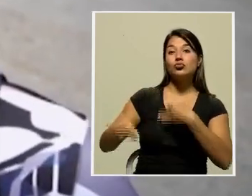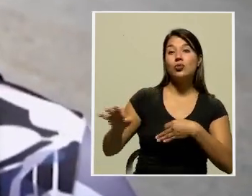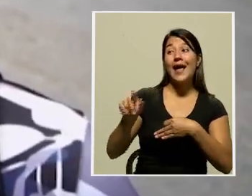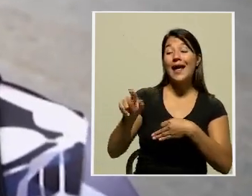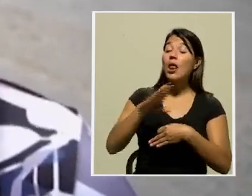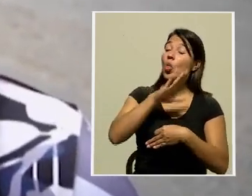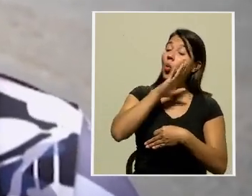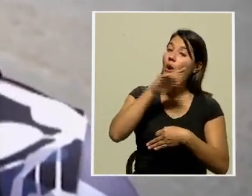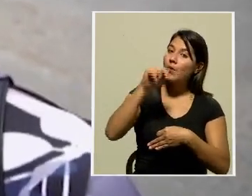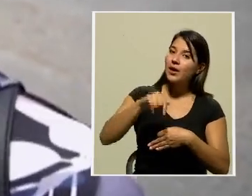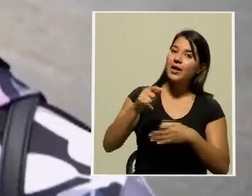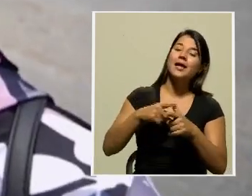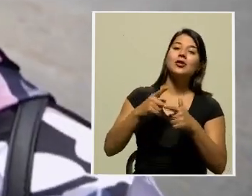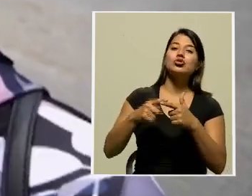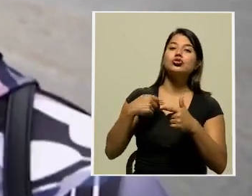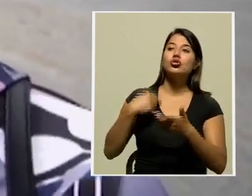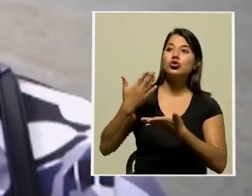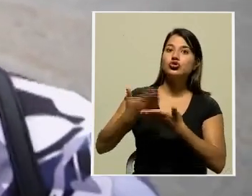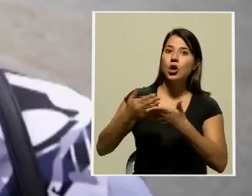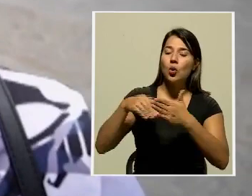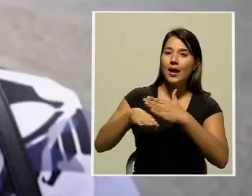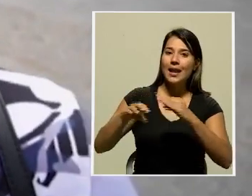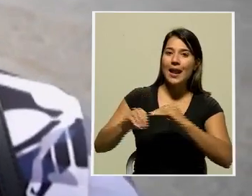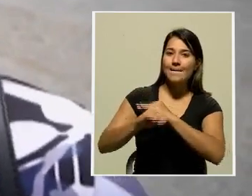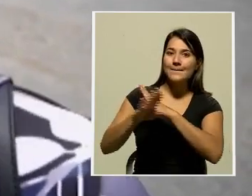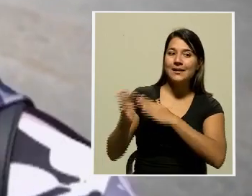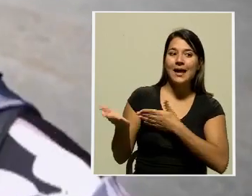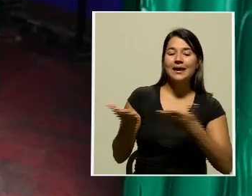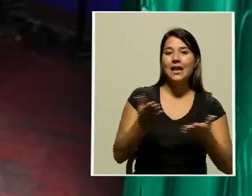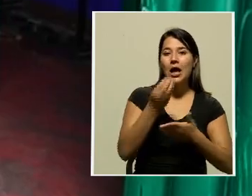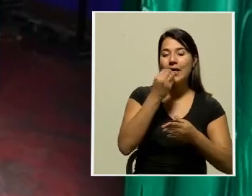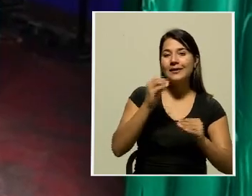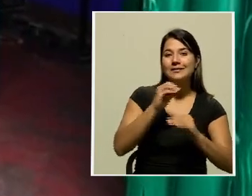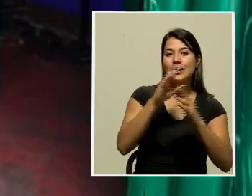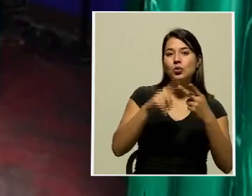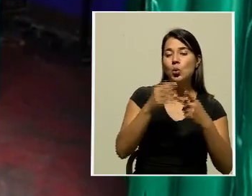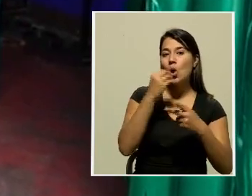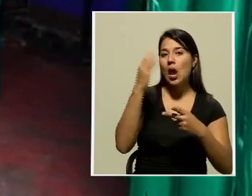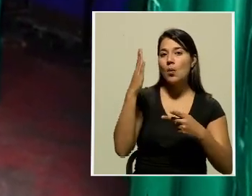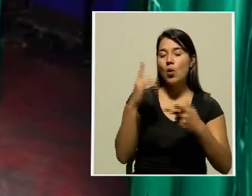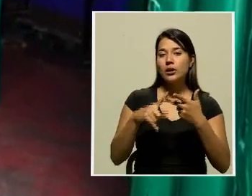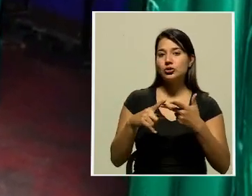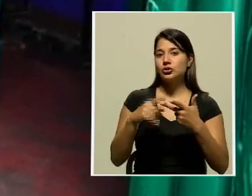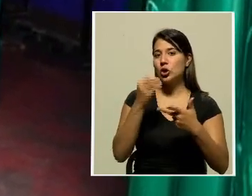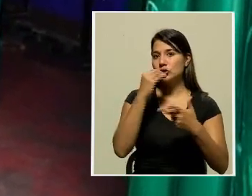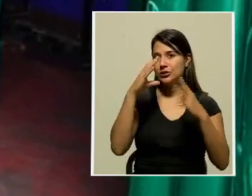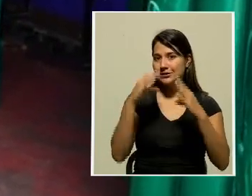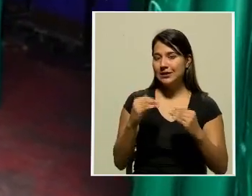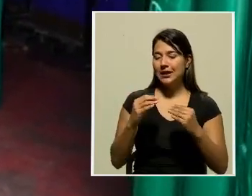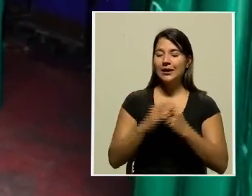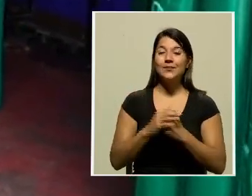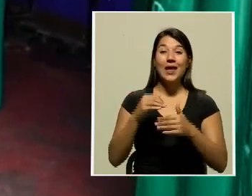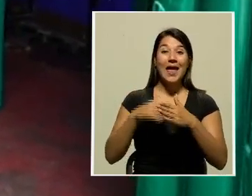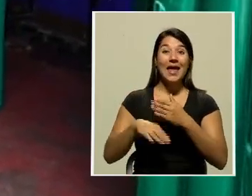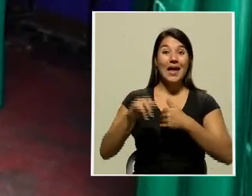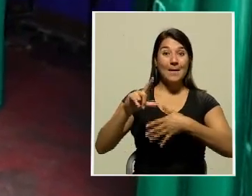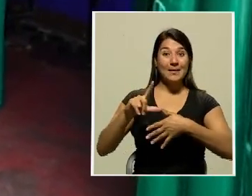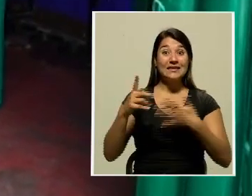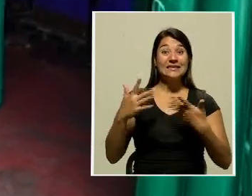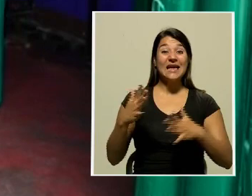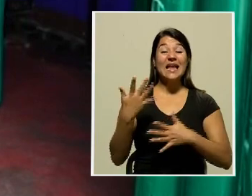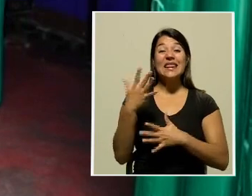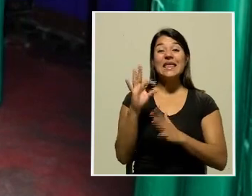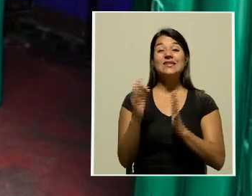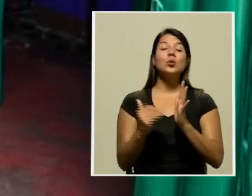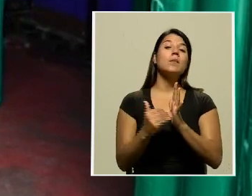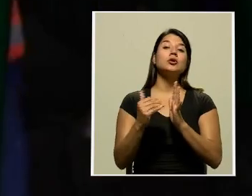pasto, entonces soy yo la que le tengo que traer el desayuno, el almuerzo, la cena. En América Latina, la pandemia deja ya más de 19 millones